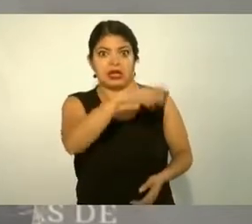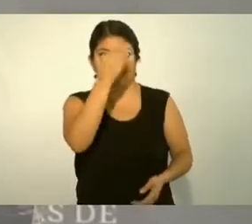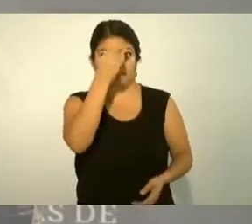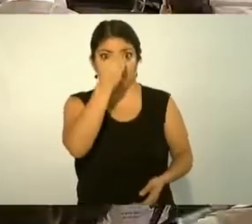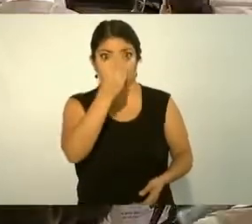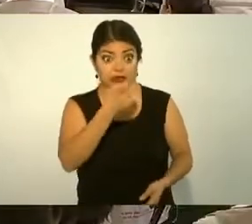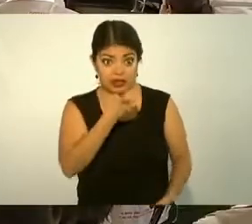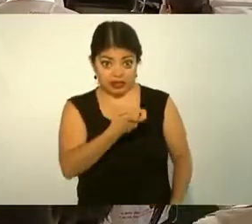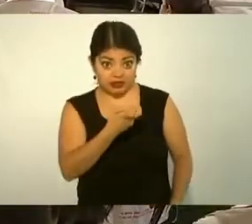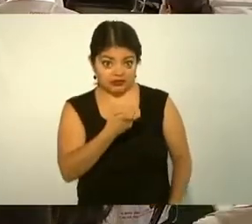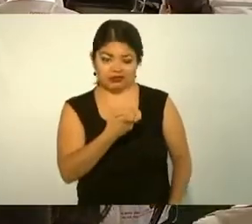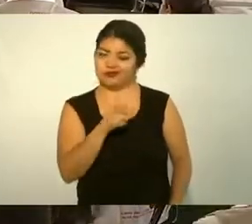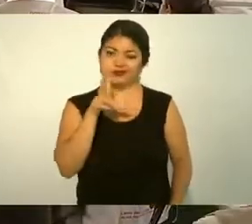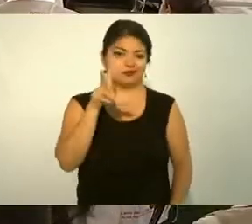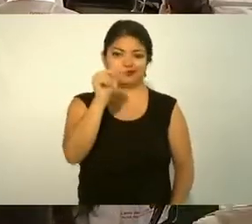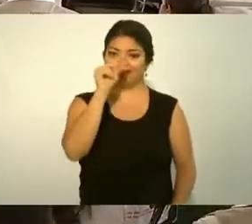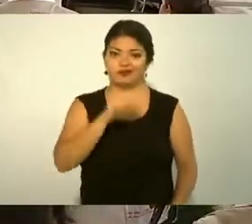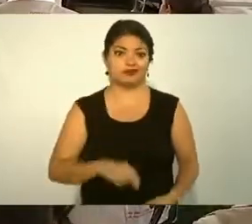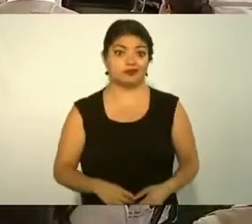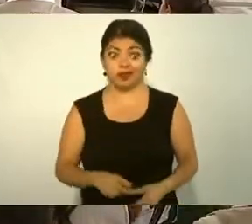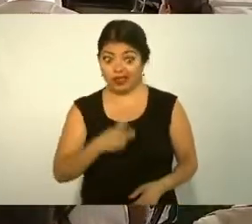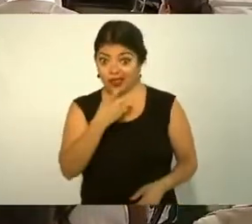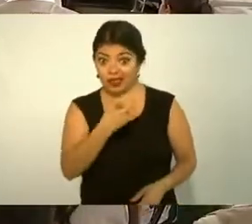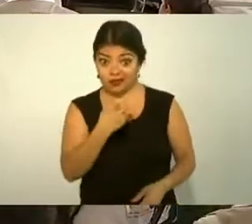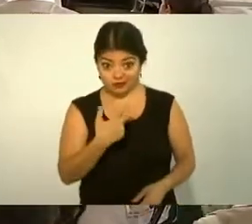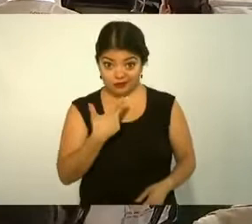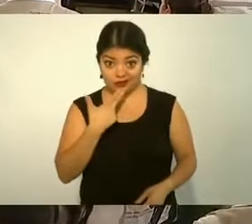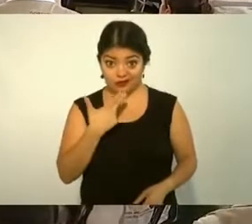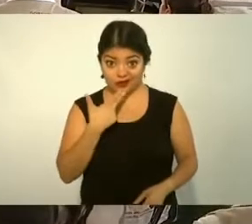eso no funciona